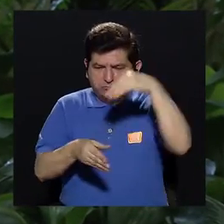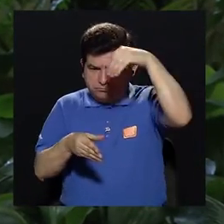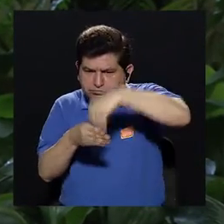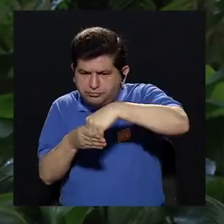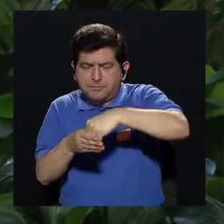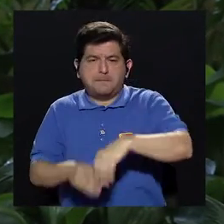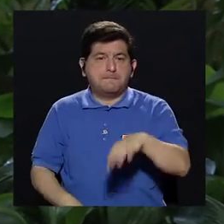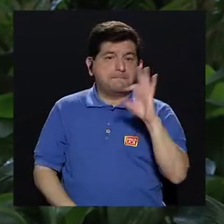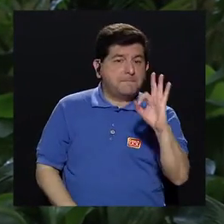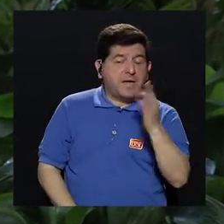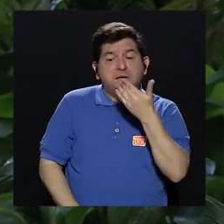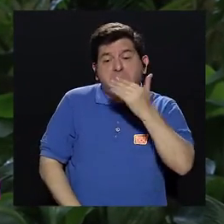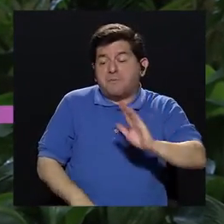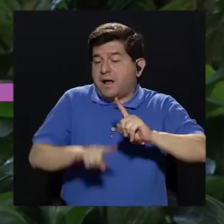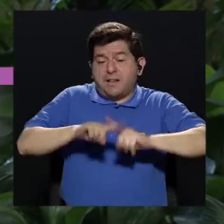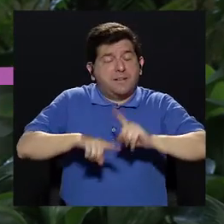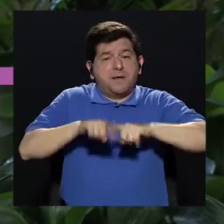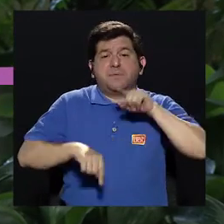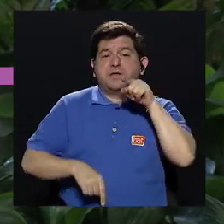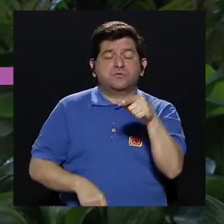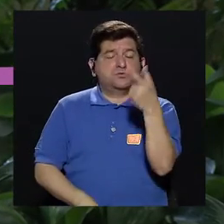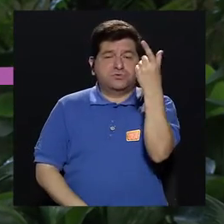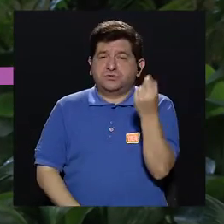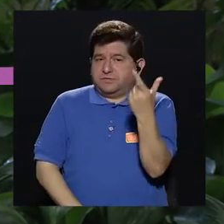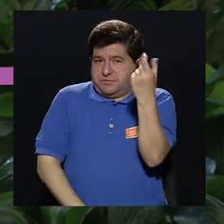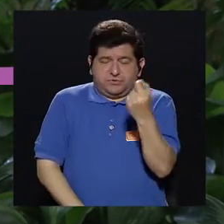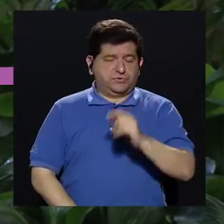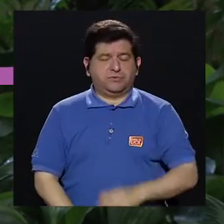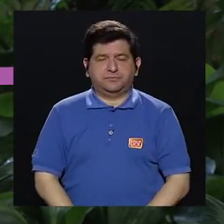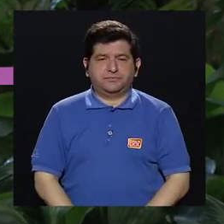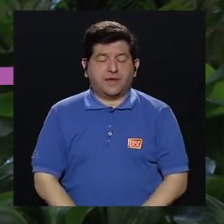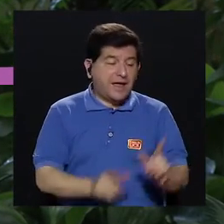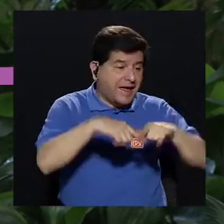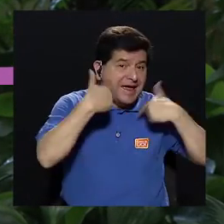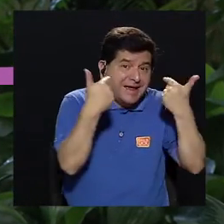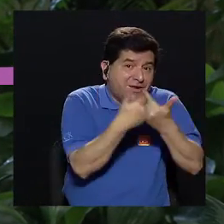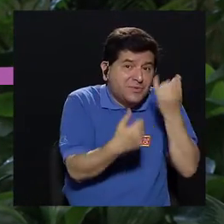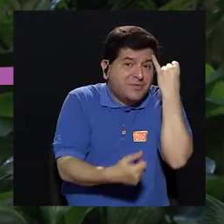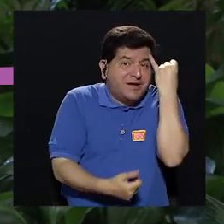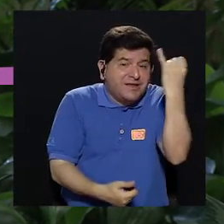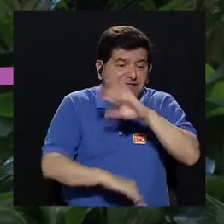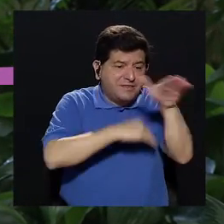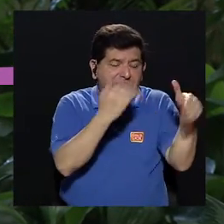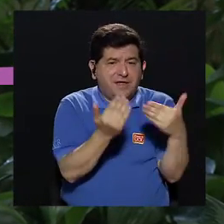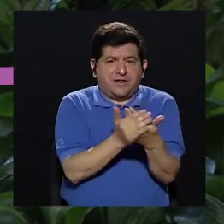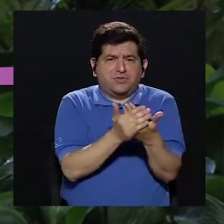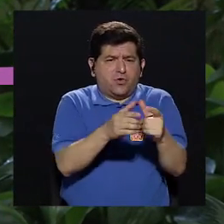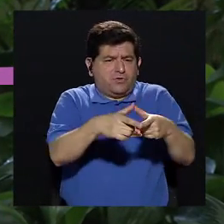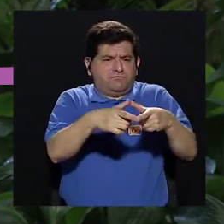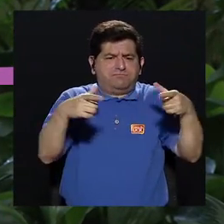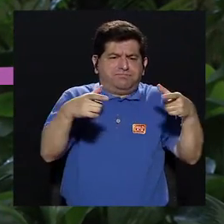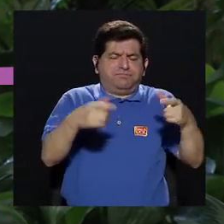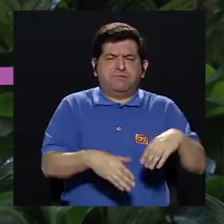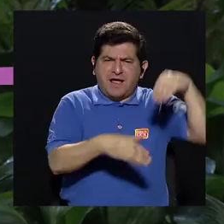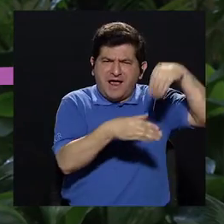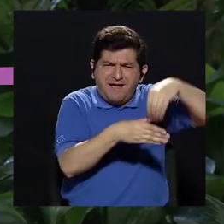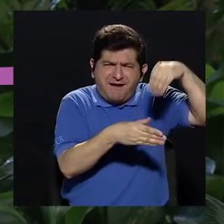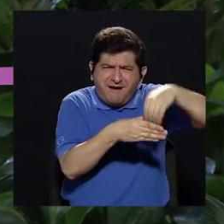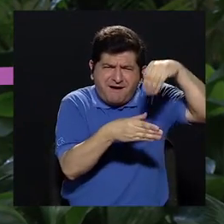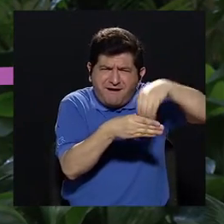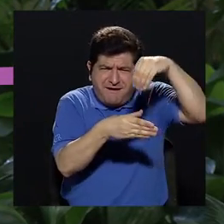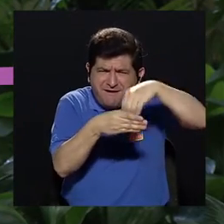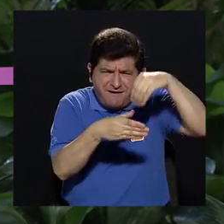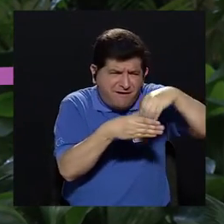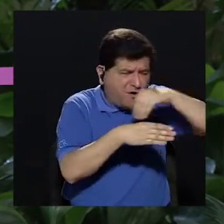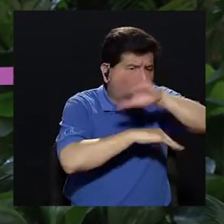esa cuenta, bien o mal, depende de la pensión que usted recibe. En el colectivo la idea es que toda la masa de ahorro que